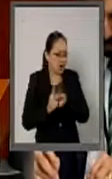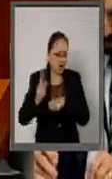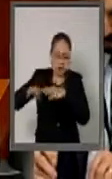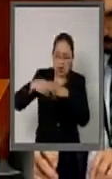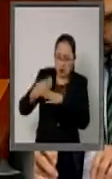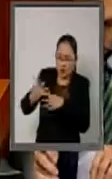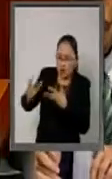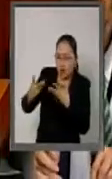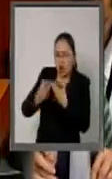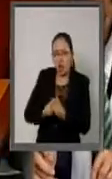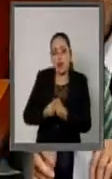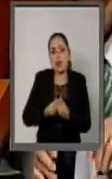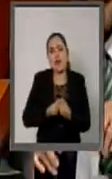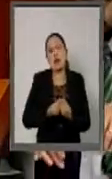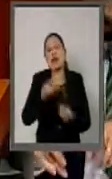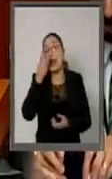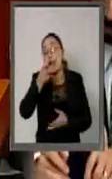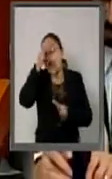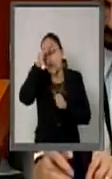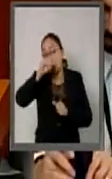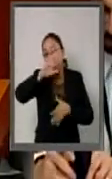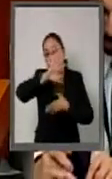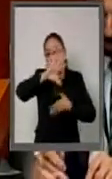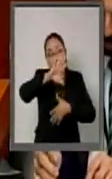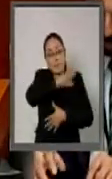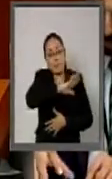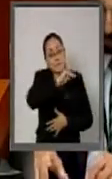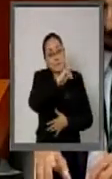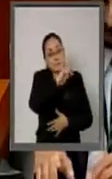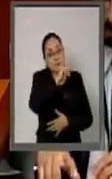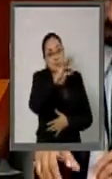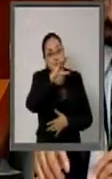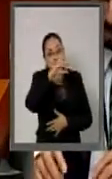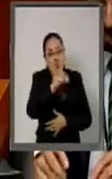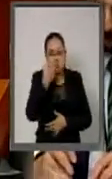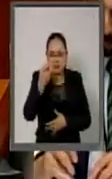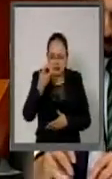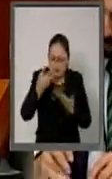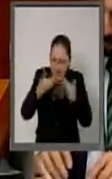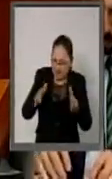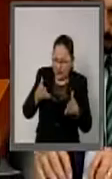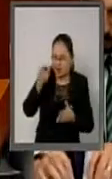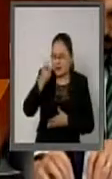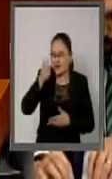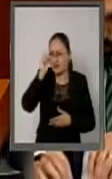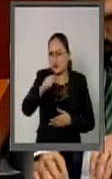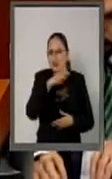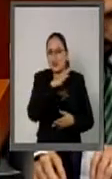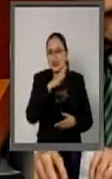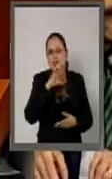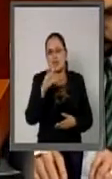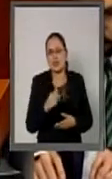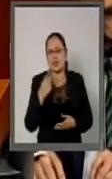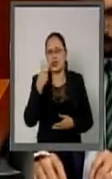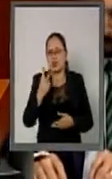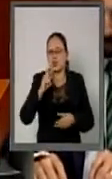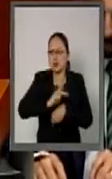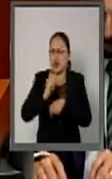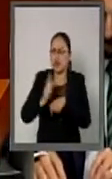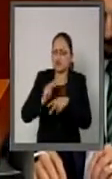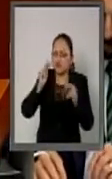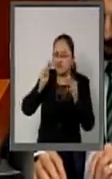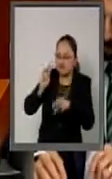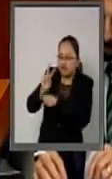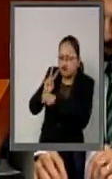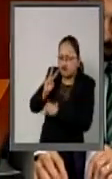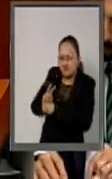mundo. Y la Alianza del Pacífico es una plataforma abierta, es una plataforma que cuenta con 52 estados observadores y como usted